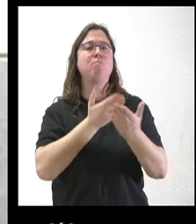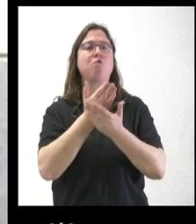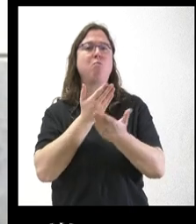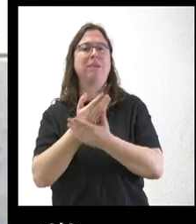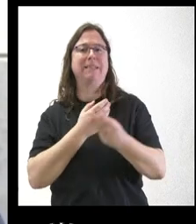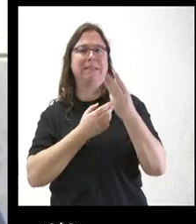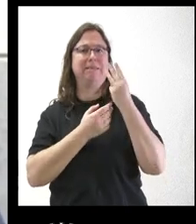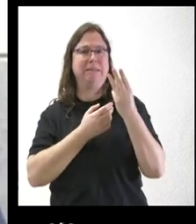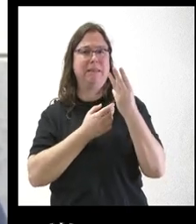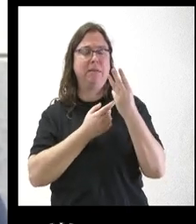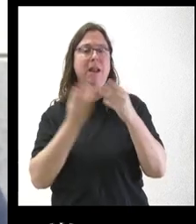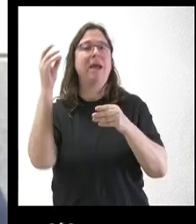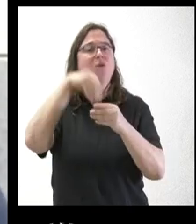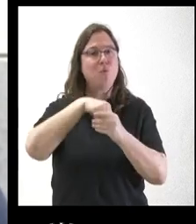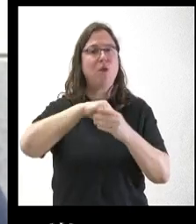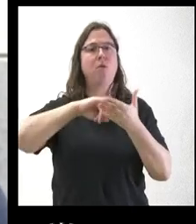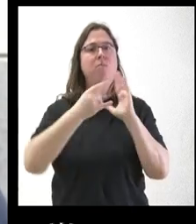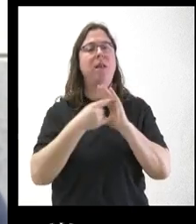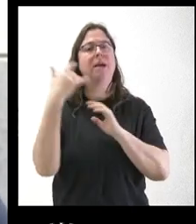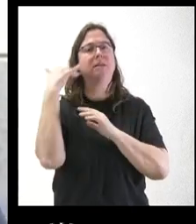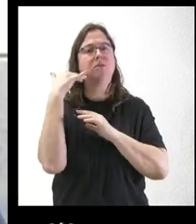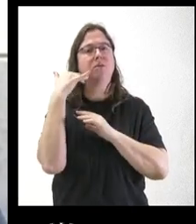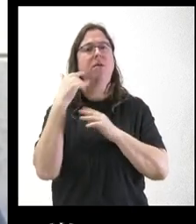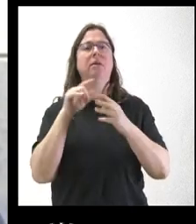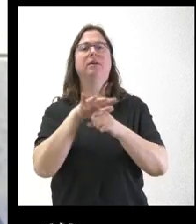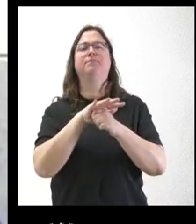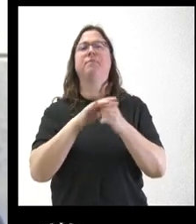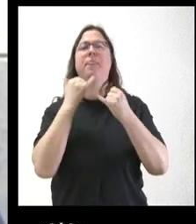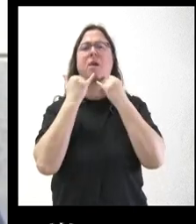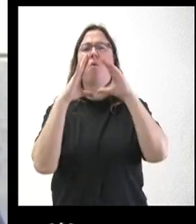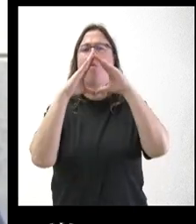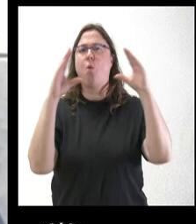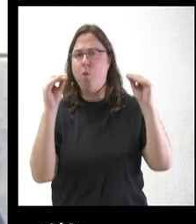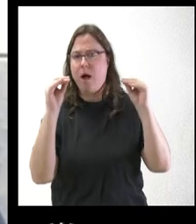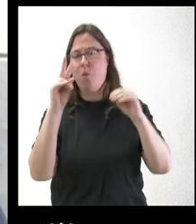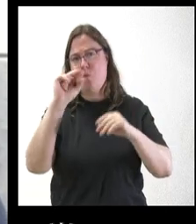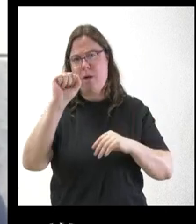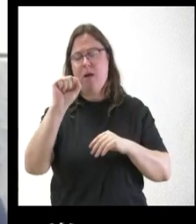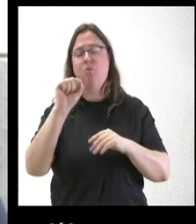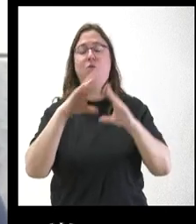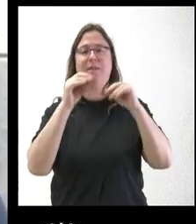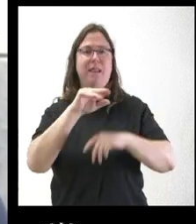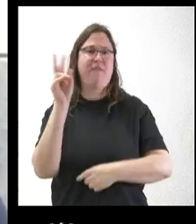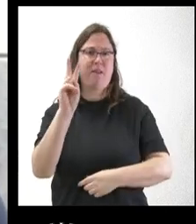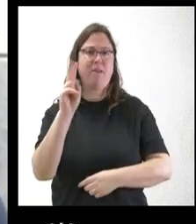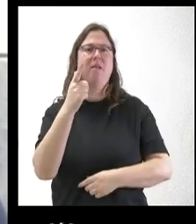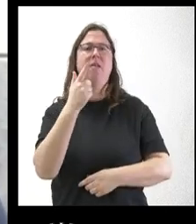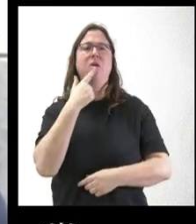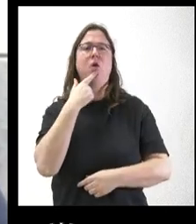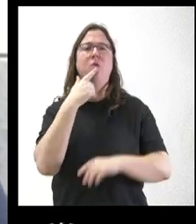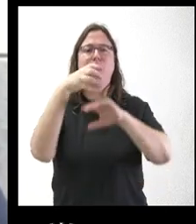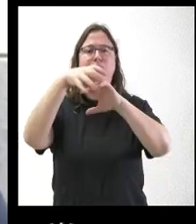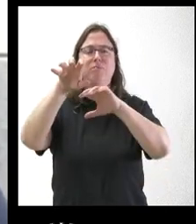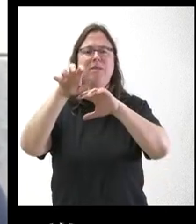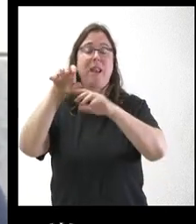llamaban a incorporar al Plan Soria. Tienen que ver con las instalaciones de la UBA o con la posibilidad de desarrollar naves nido en la